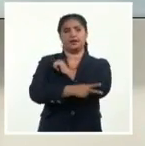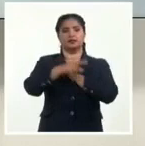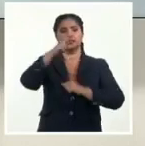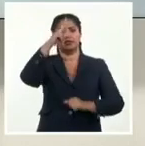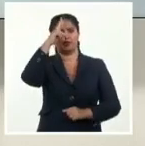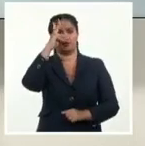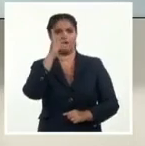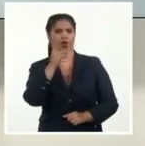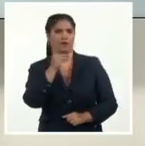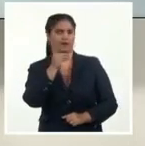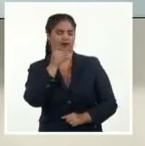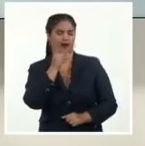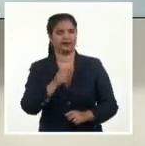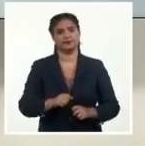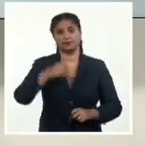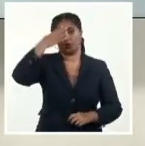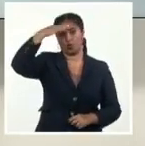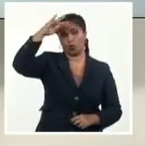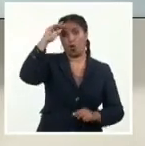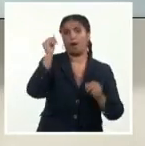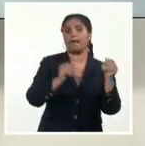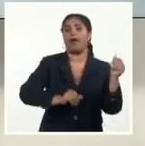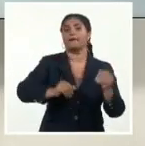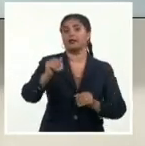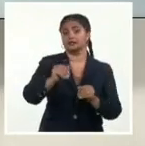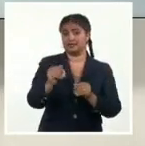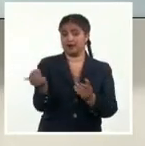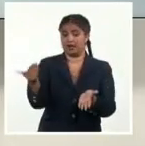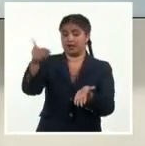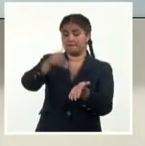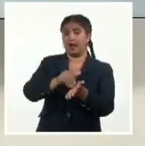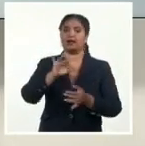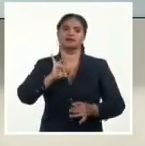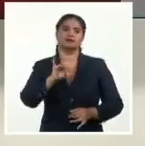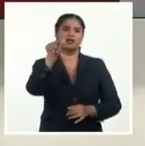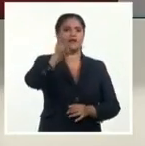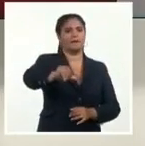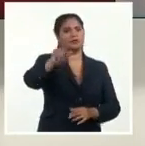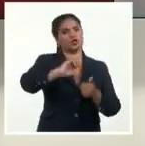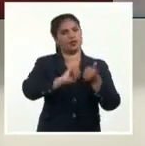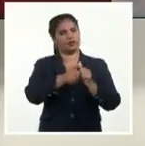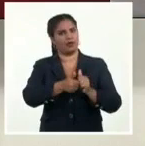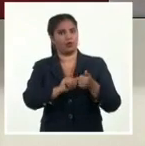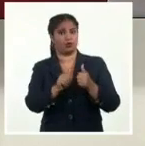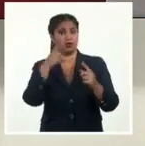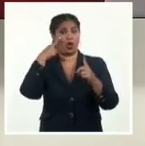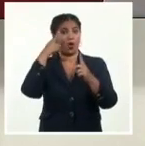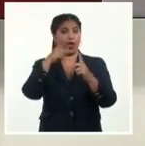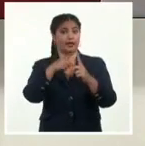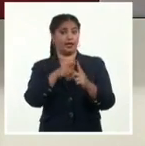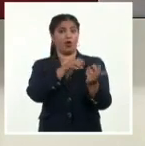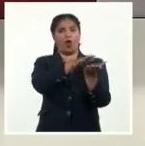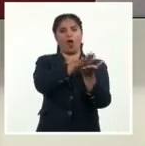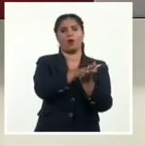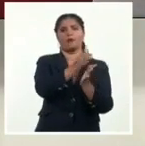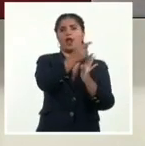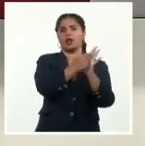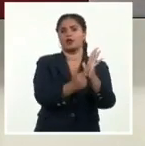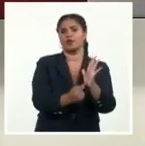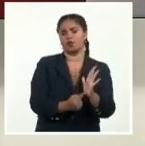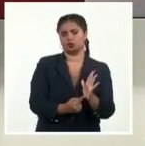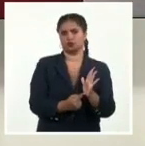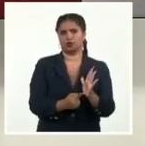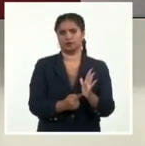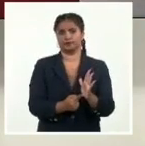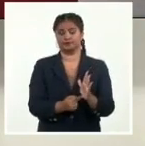Santo Domingo. Cuba estará presente con siete atletas que viajan con el objetivo de acumular puntos para la clasificación centroamericana y del Caribe.